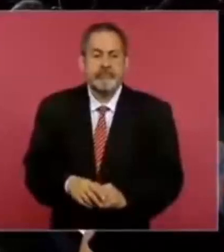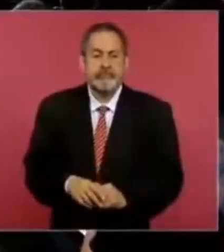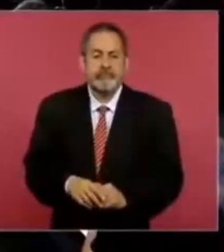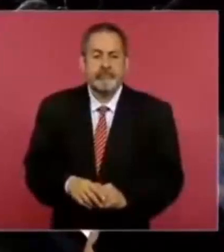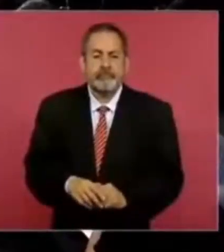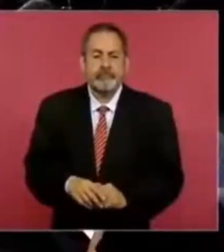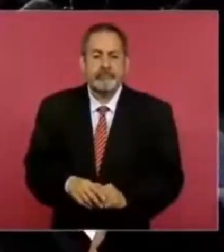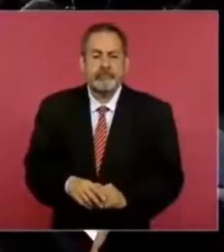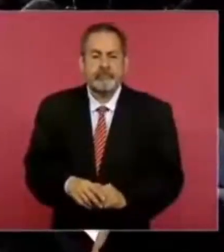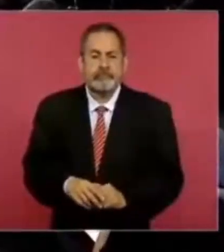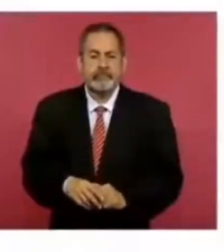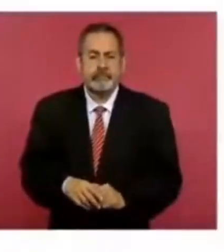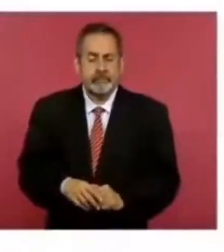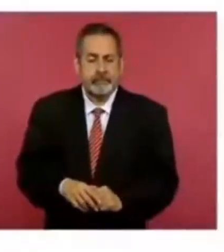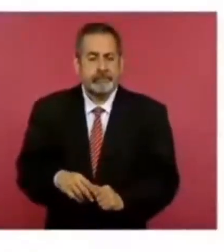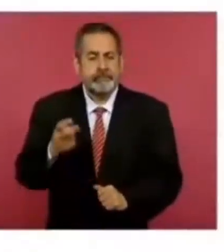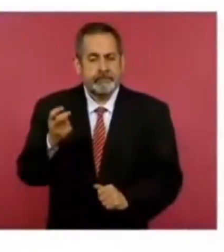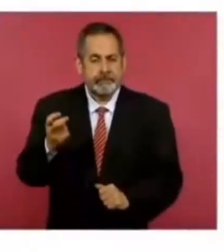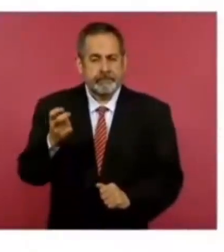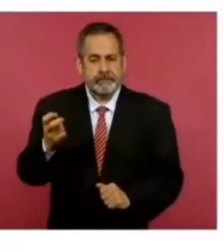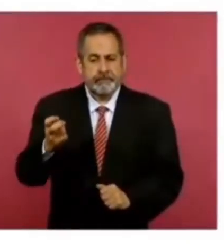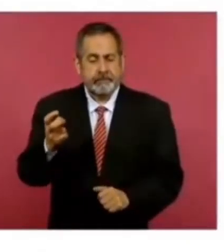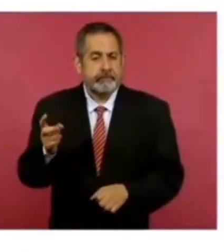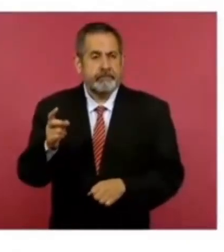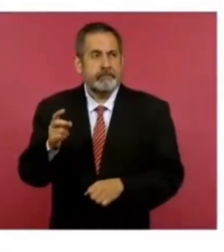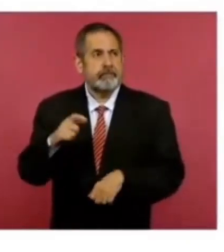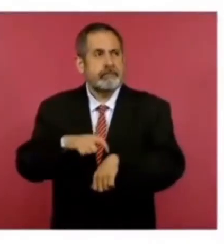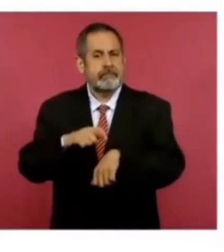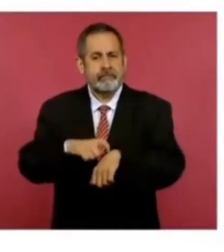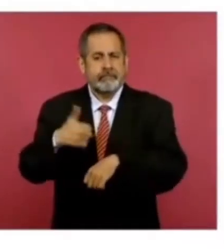Esta imagen es de las seis.